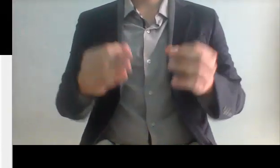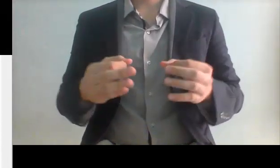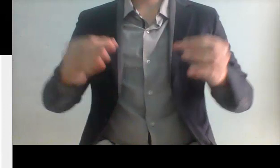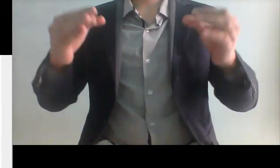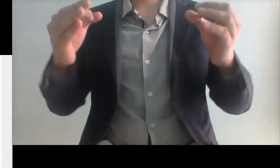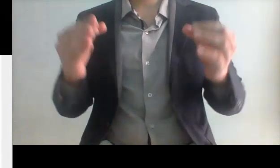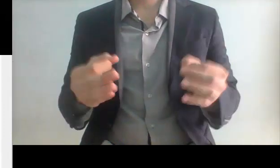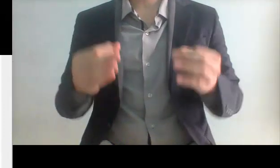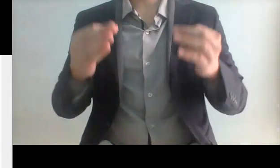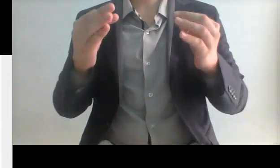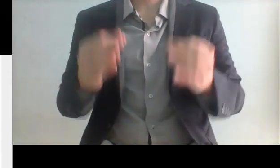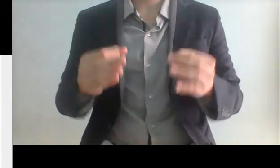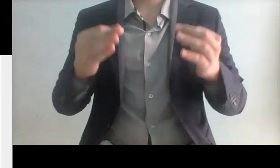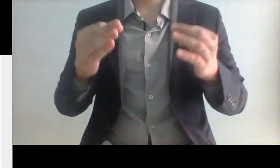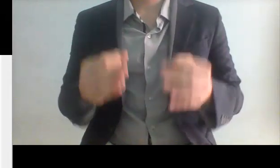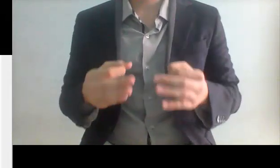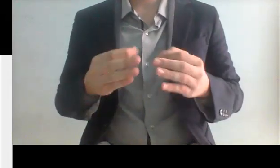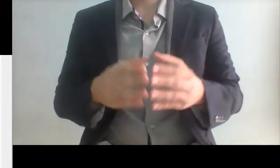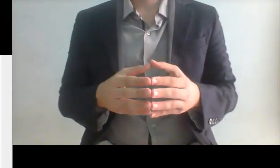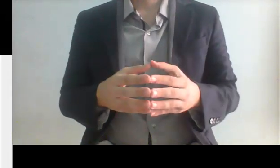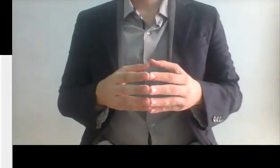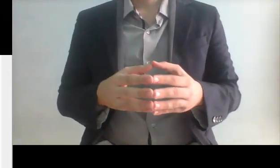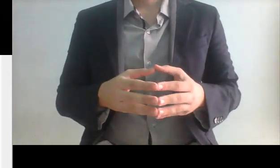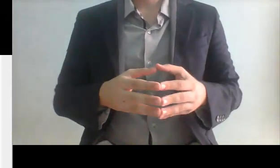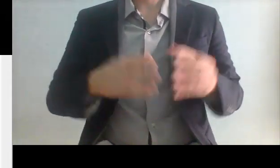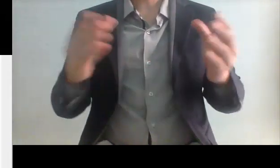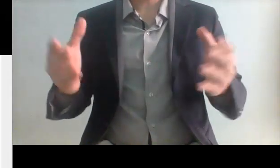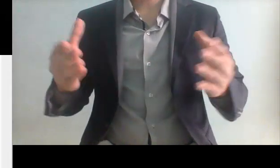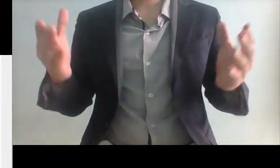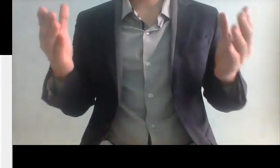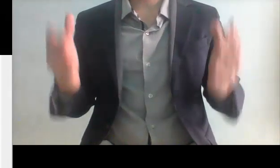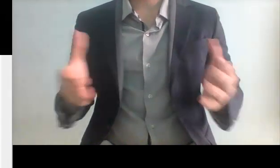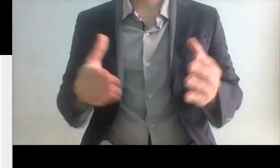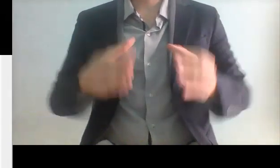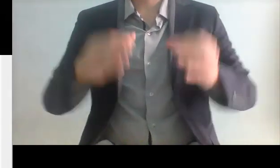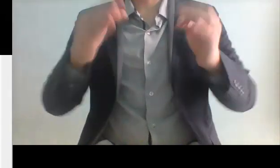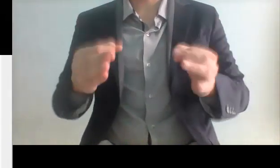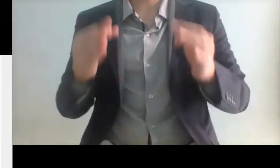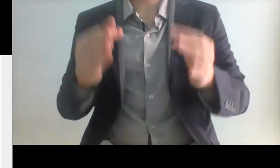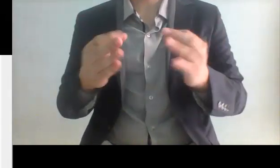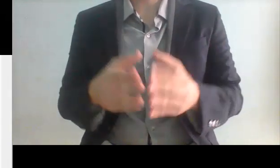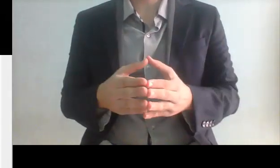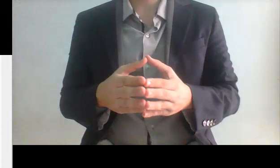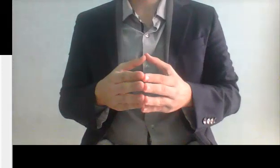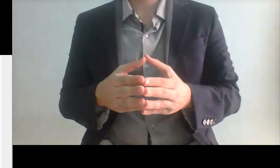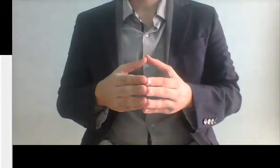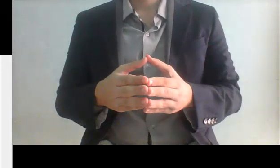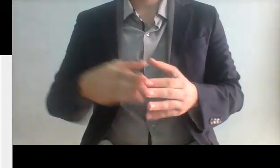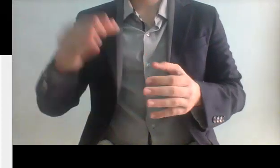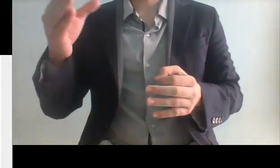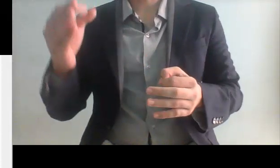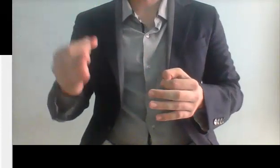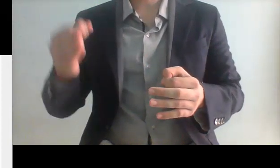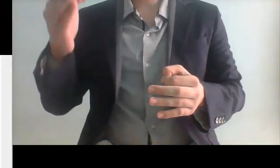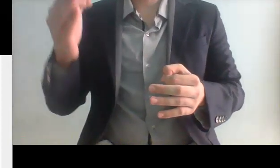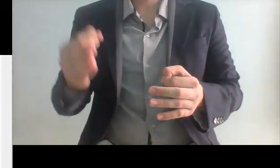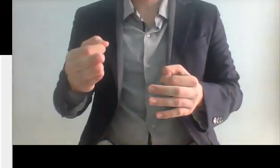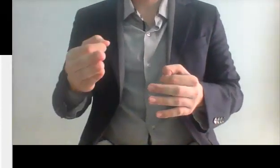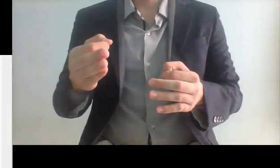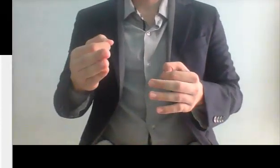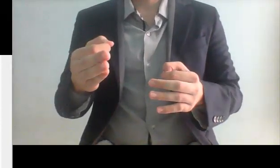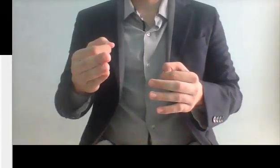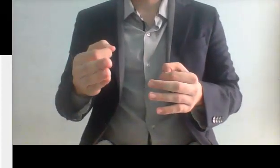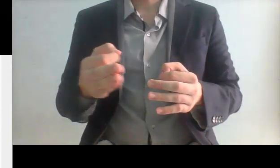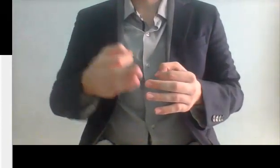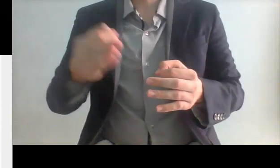las cosas vienen duras con este presidente y yo solamente por eso o sea solamente por ese tipo de hechos que le está pegando en su